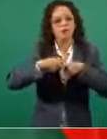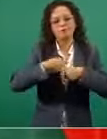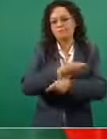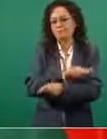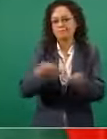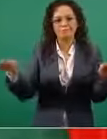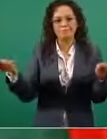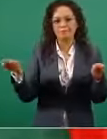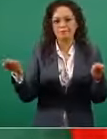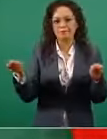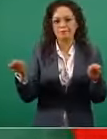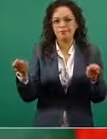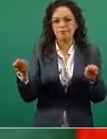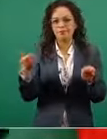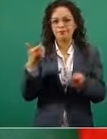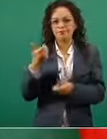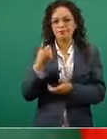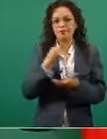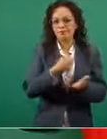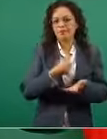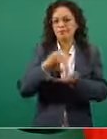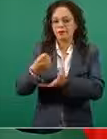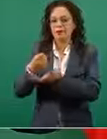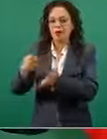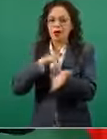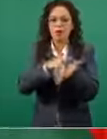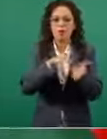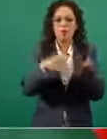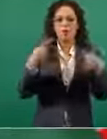Entonces, en estos... ¡Gracias!